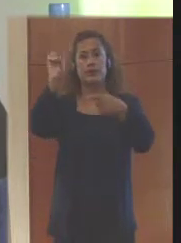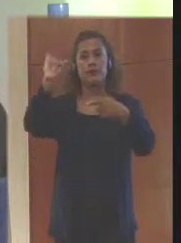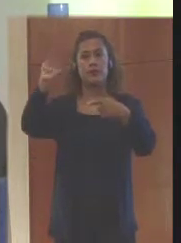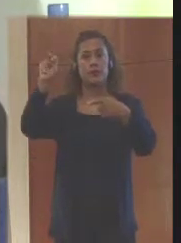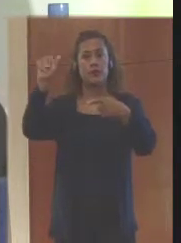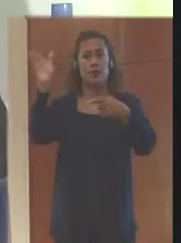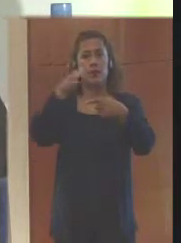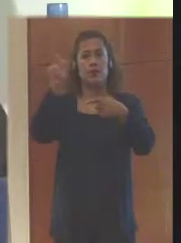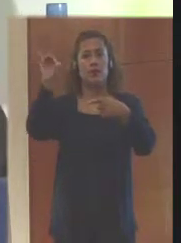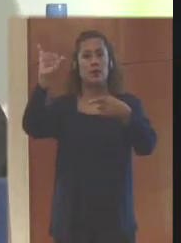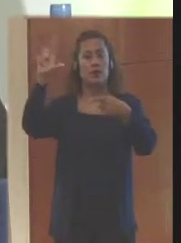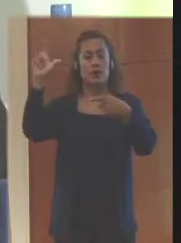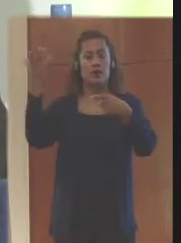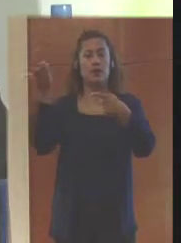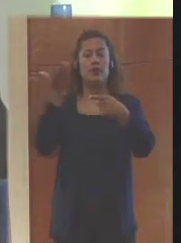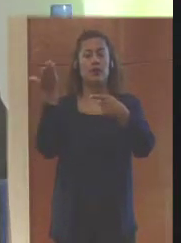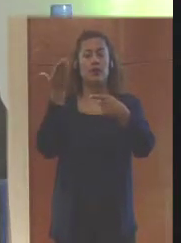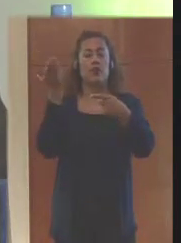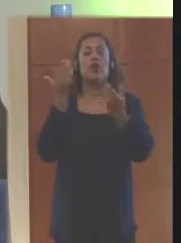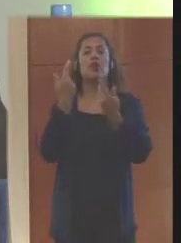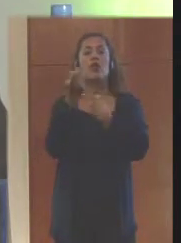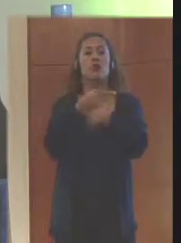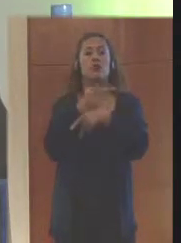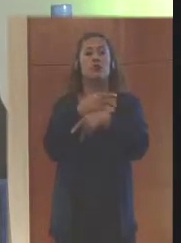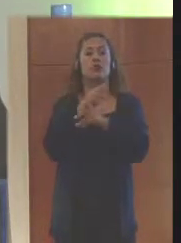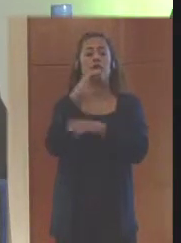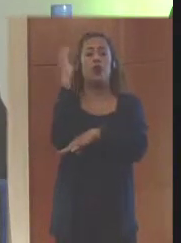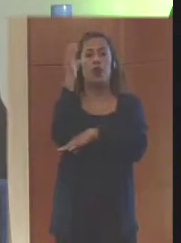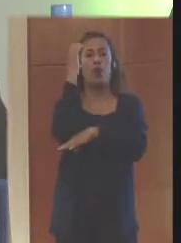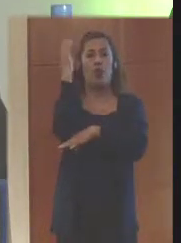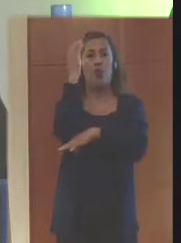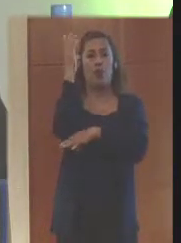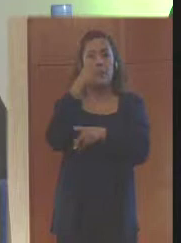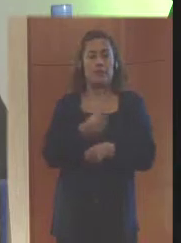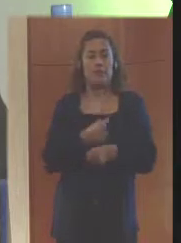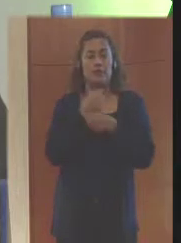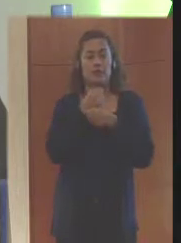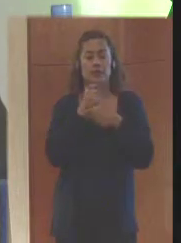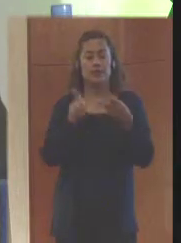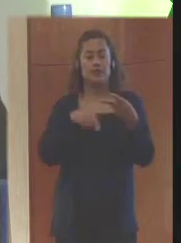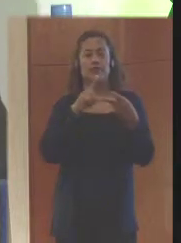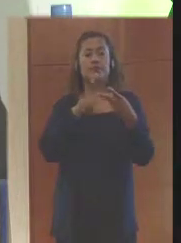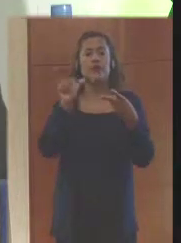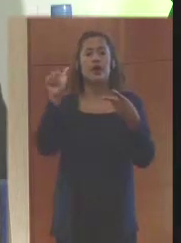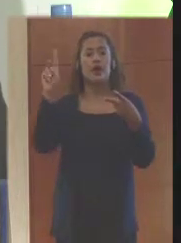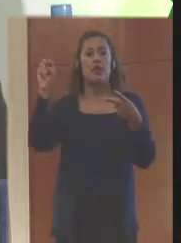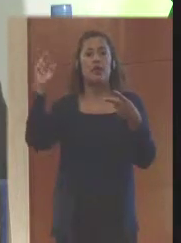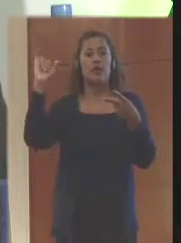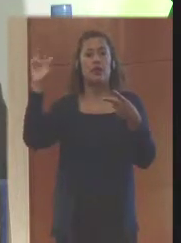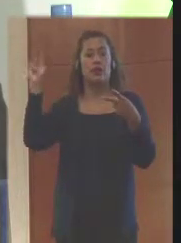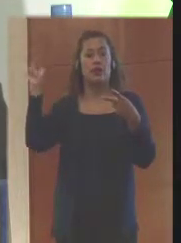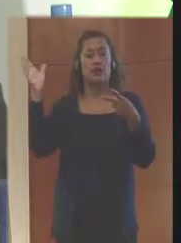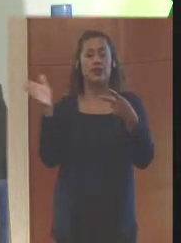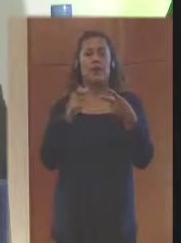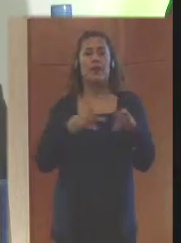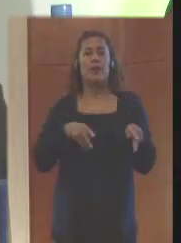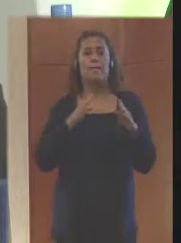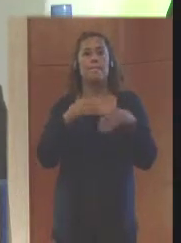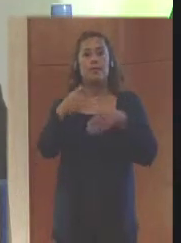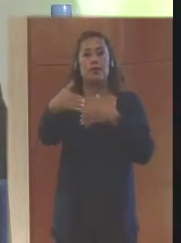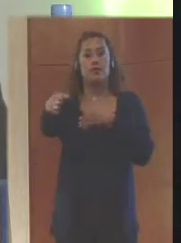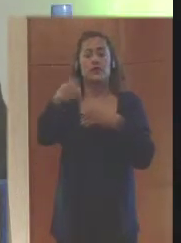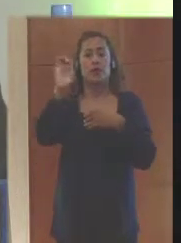Marcela Gil, del Consejo Colombiano de Seguridad. Adriana Salón, del Proceso ARPEL.